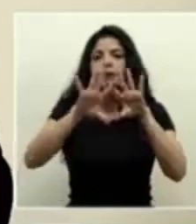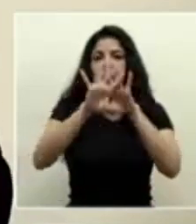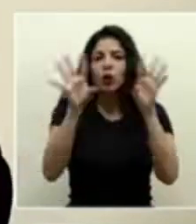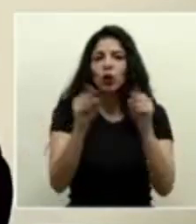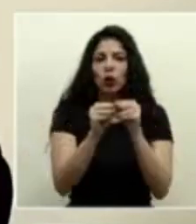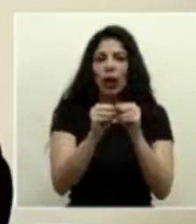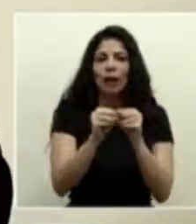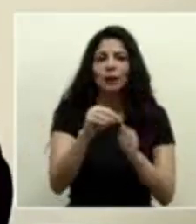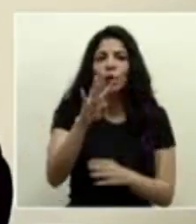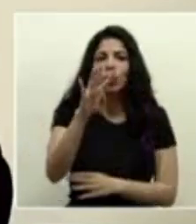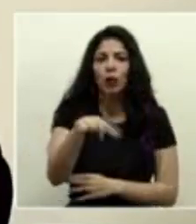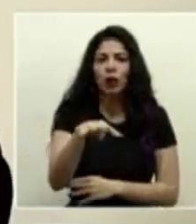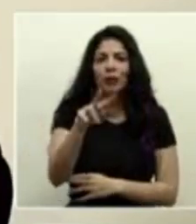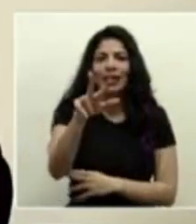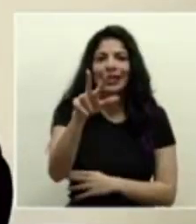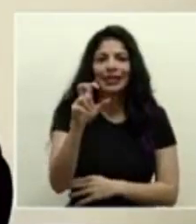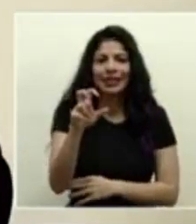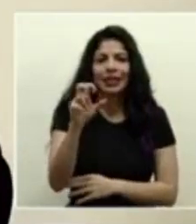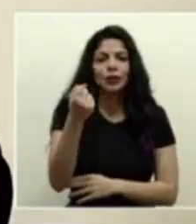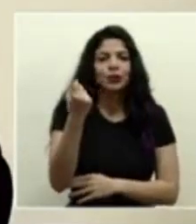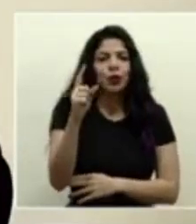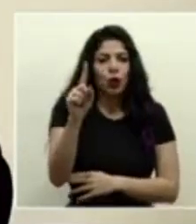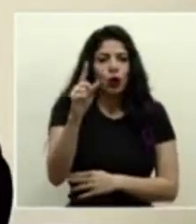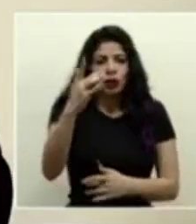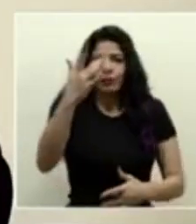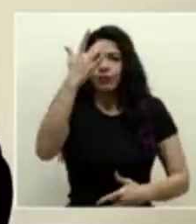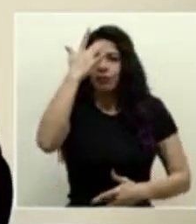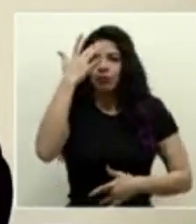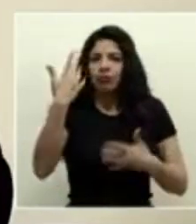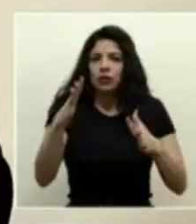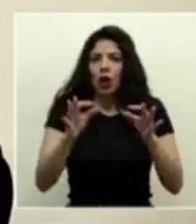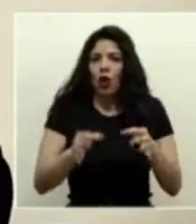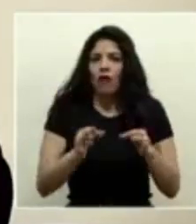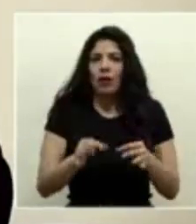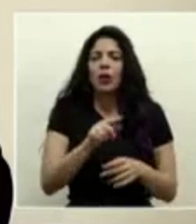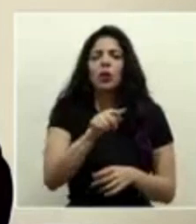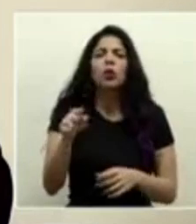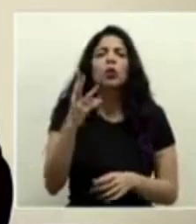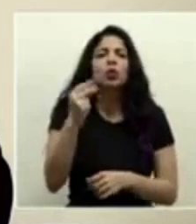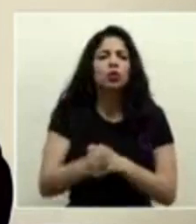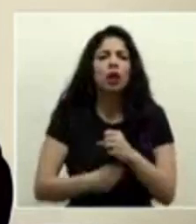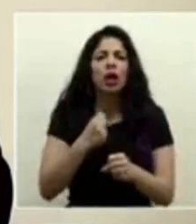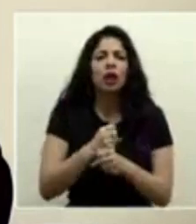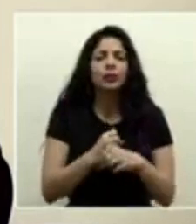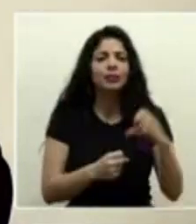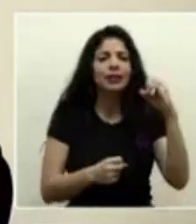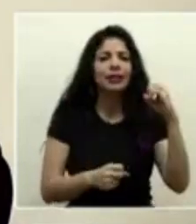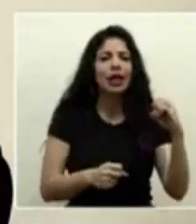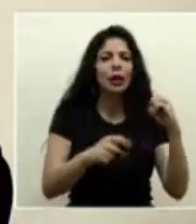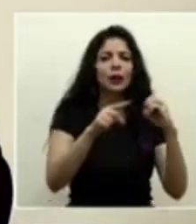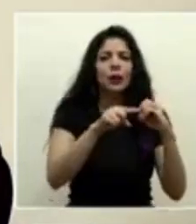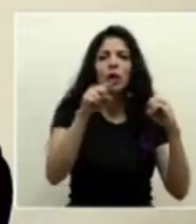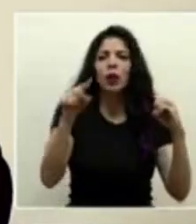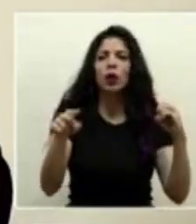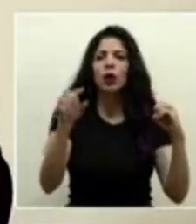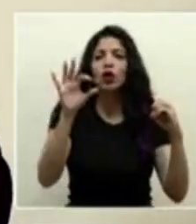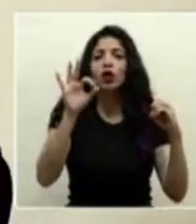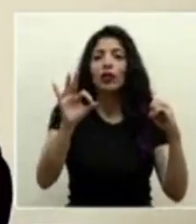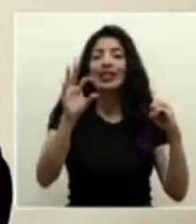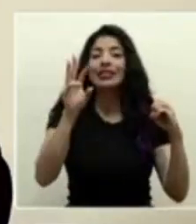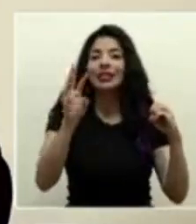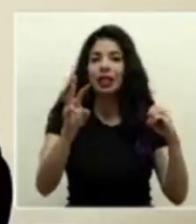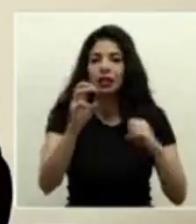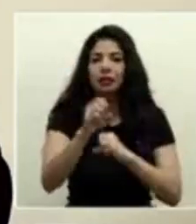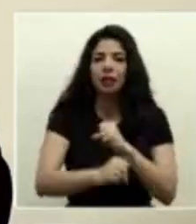de 4.311 casos confirmados con un rango de edad que va desde los 0 hasta los 96